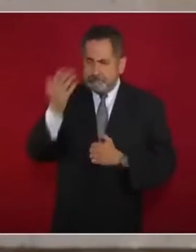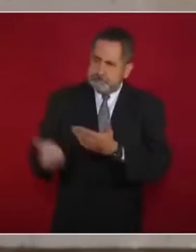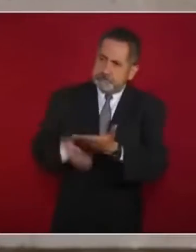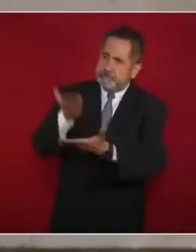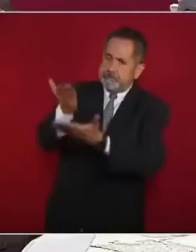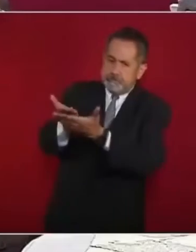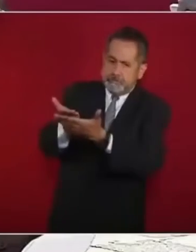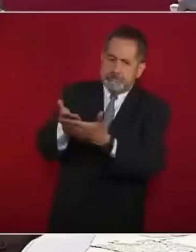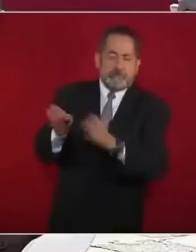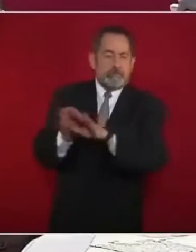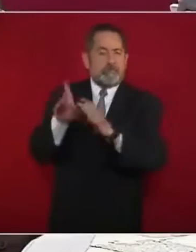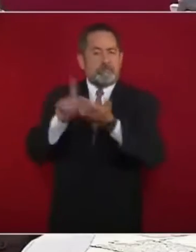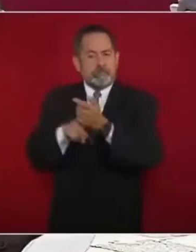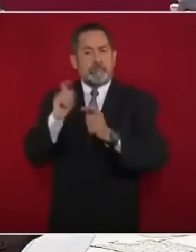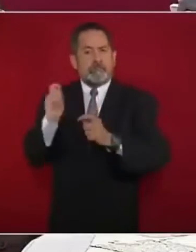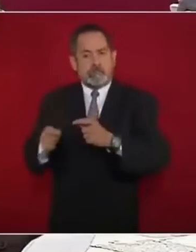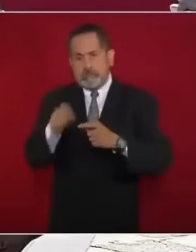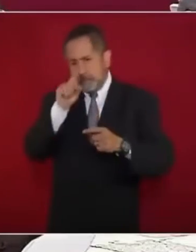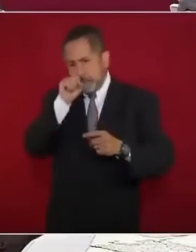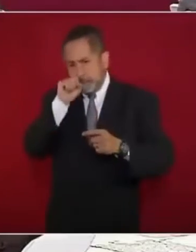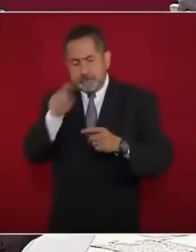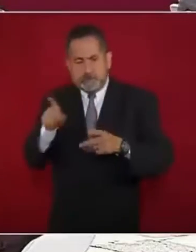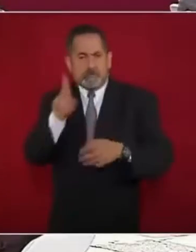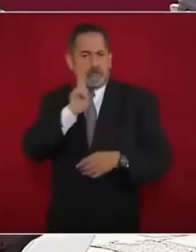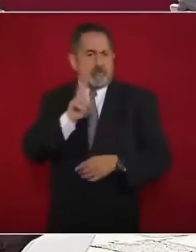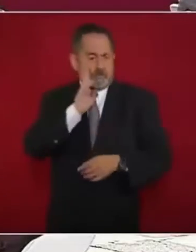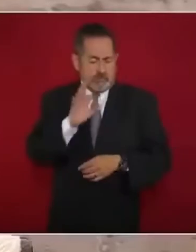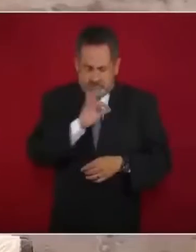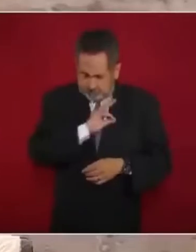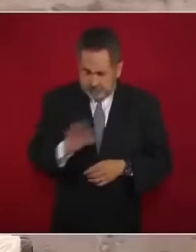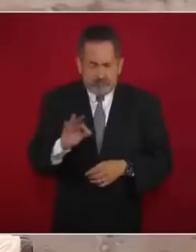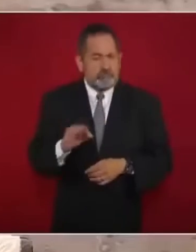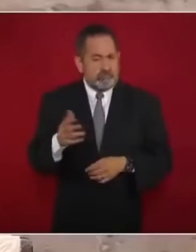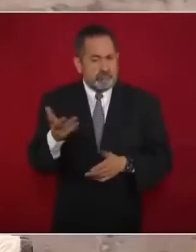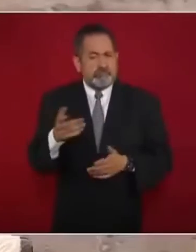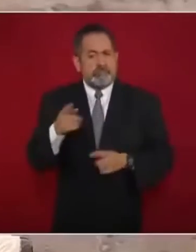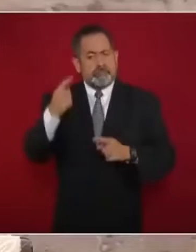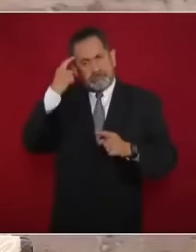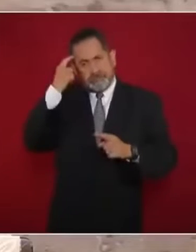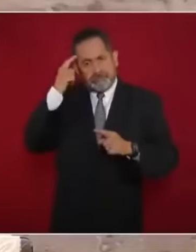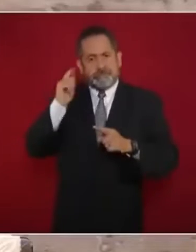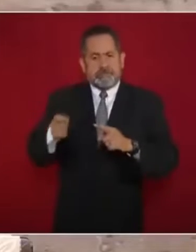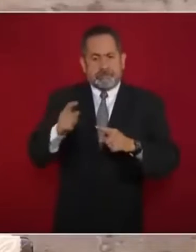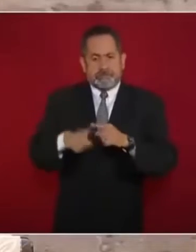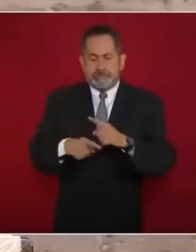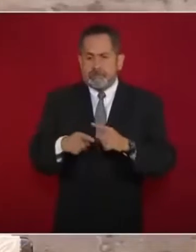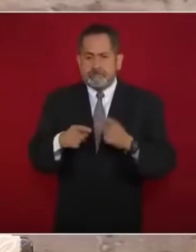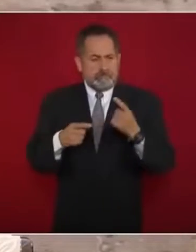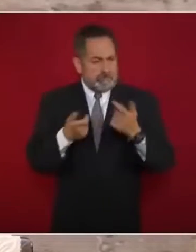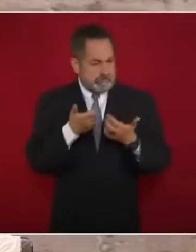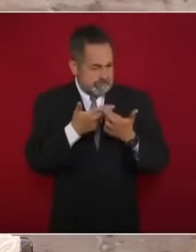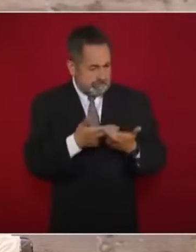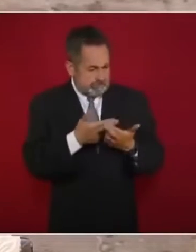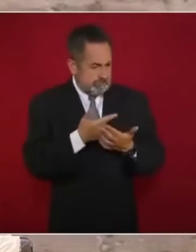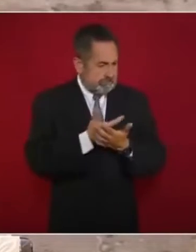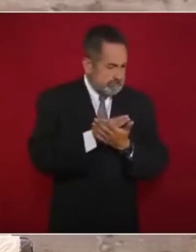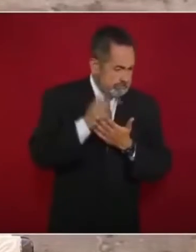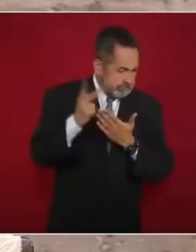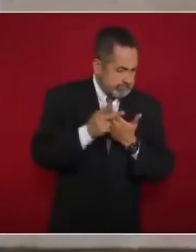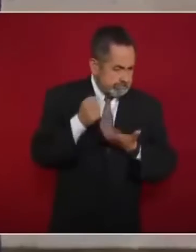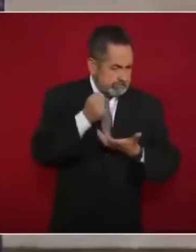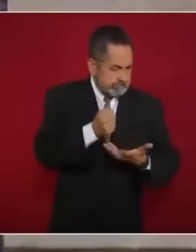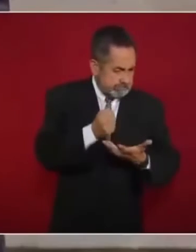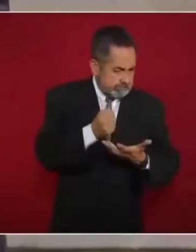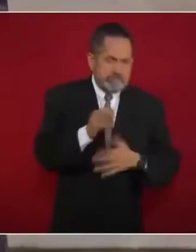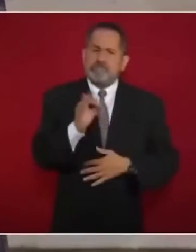propuesta, y es posible hacerlo desde el punto de vista financiero y presupuestal,